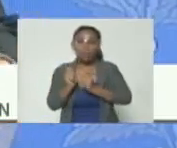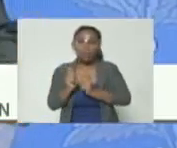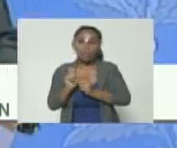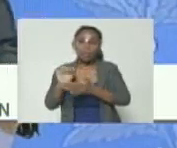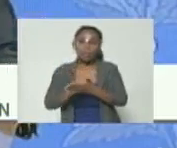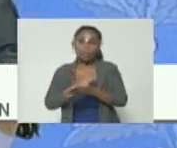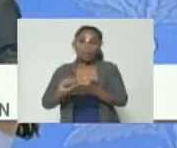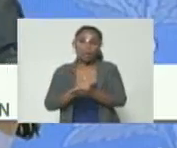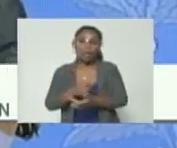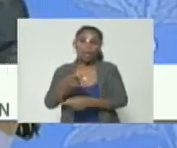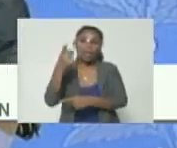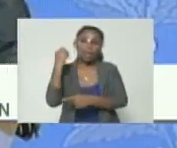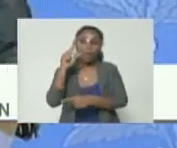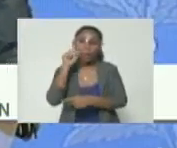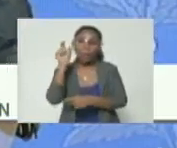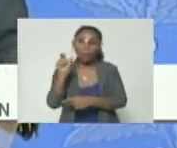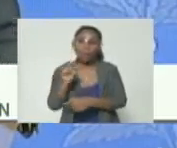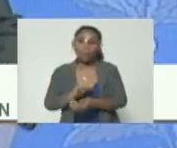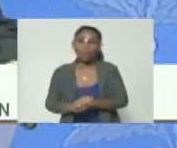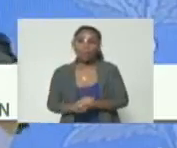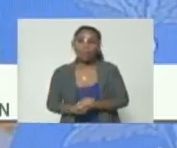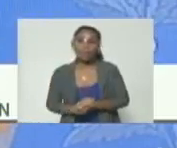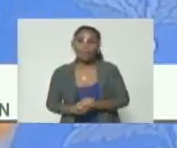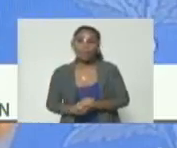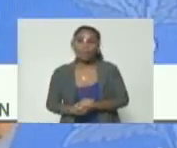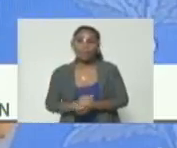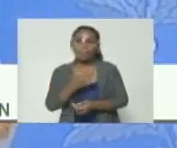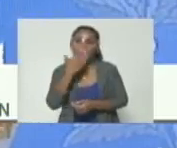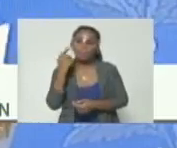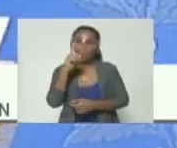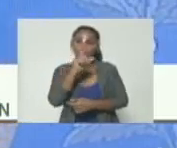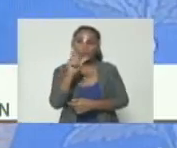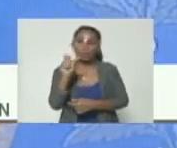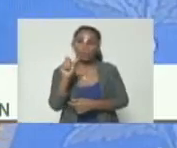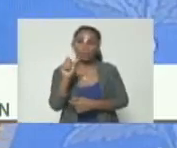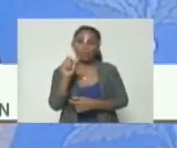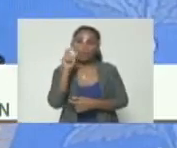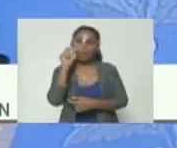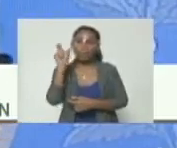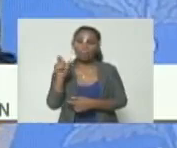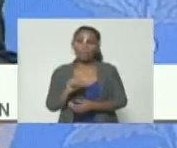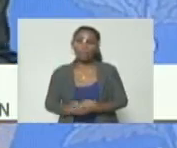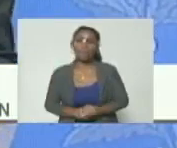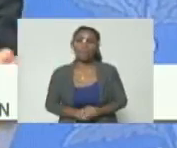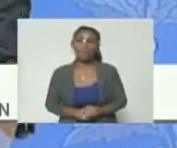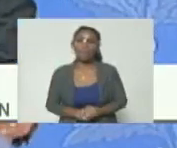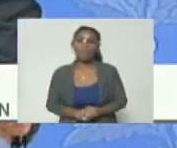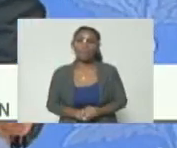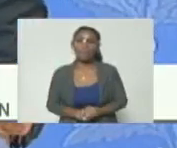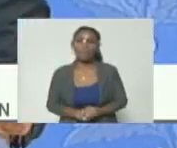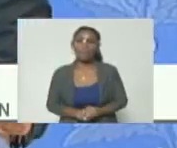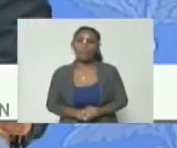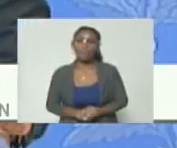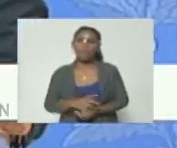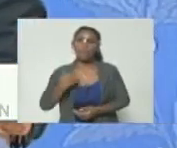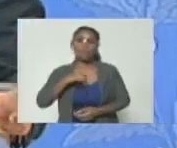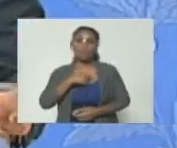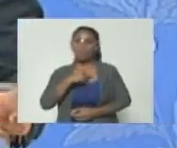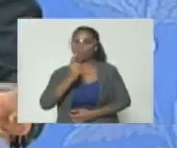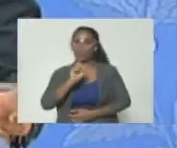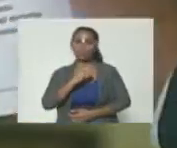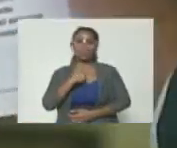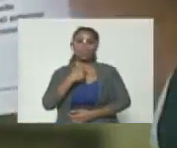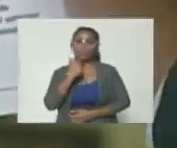a Jeffrey Guevara y hace una semana el señor Tarazona. No lo decimos nosotros.